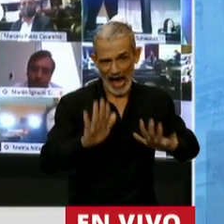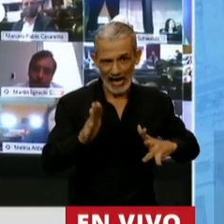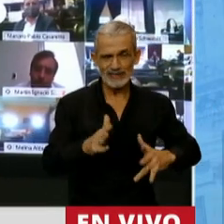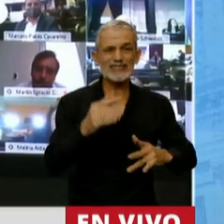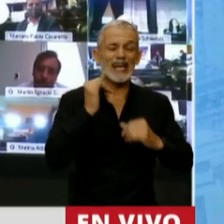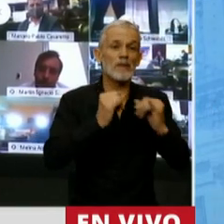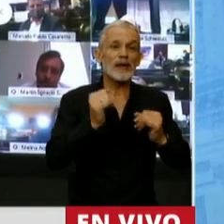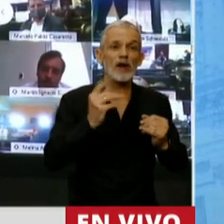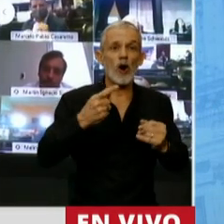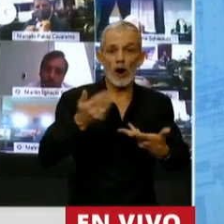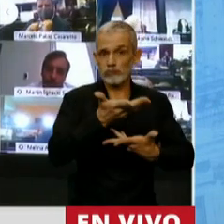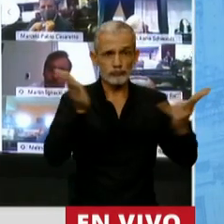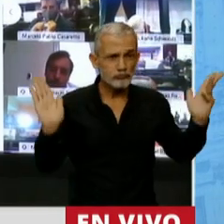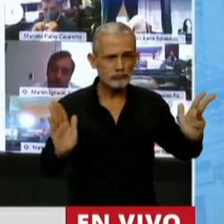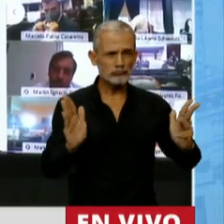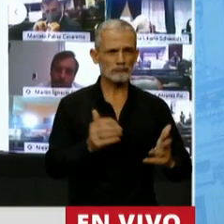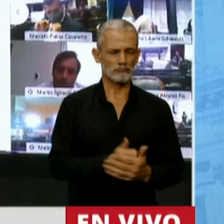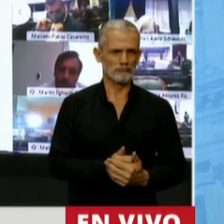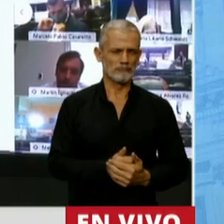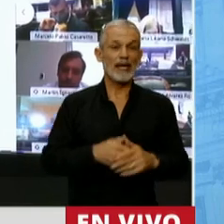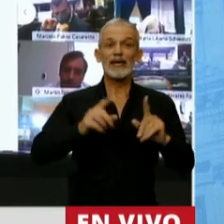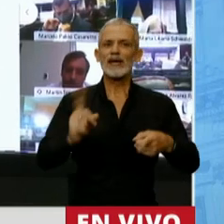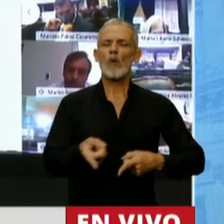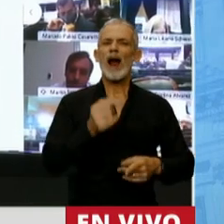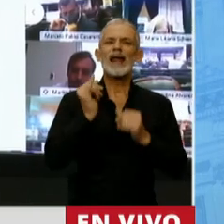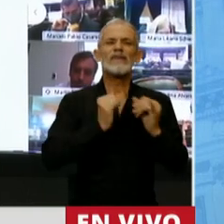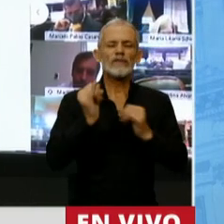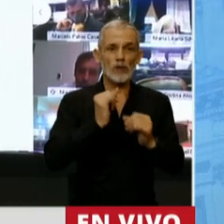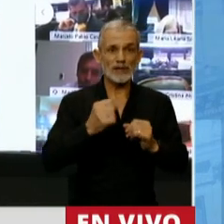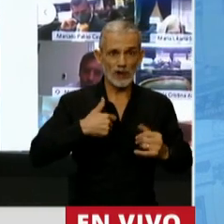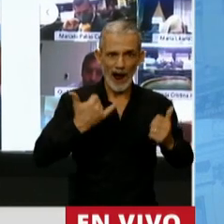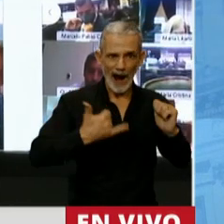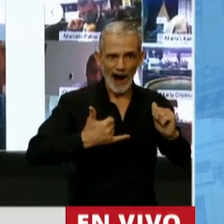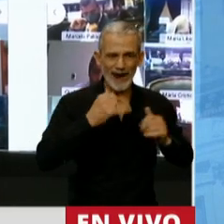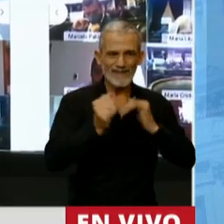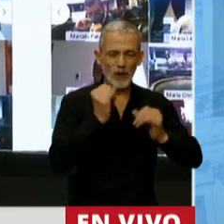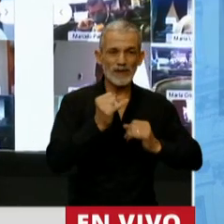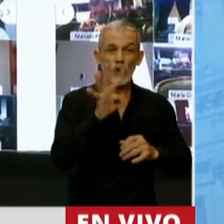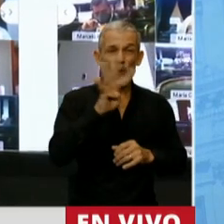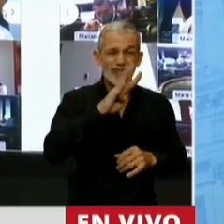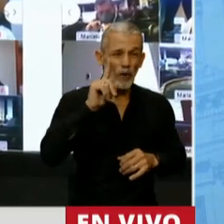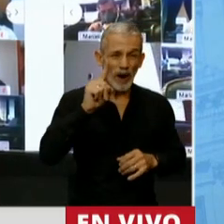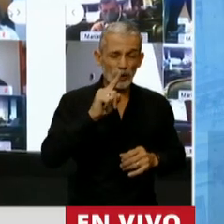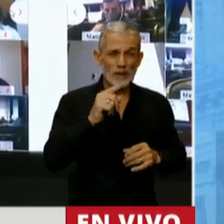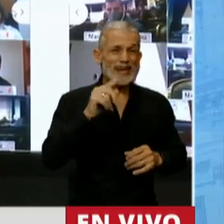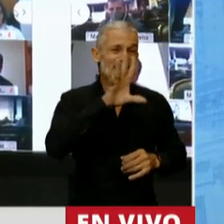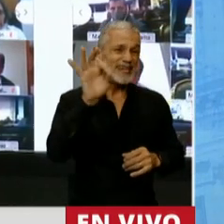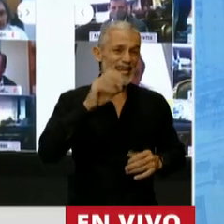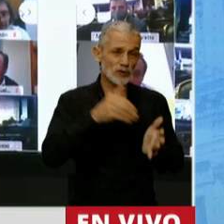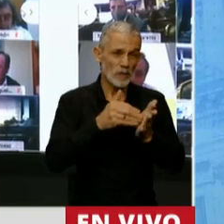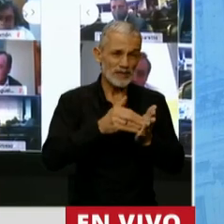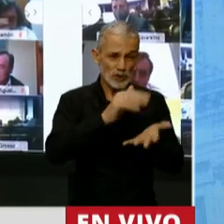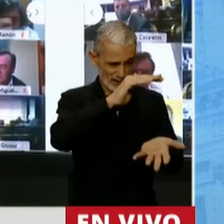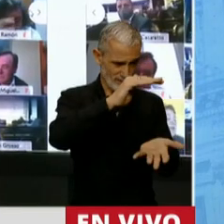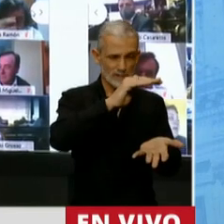se explicó a la opinión pública. Sin embargo, según la información con la que contamos, de esos 44 mil 500 millones